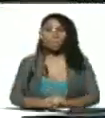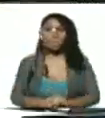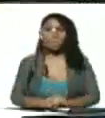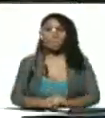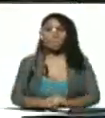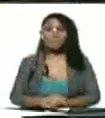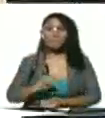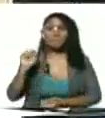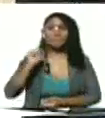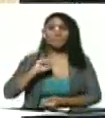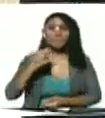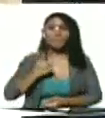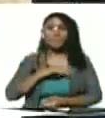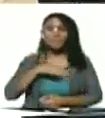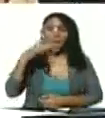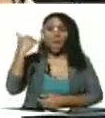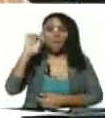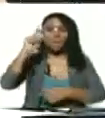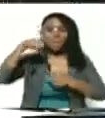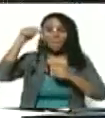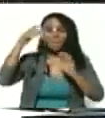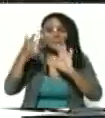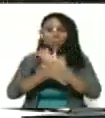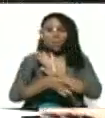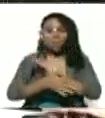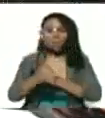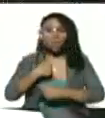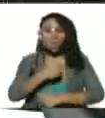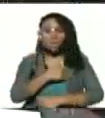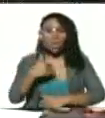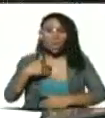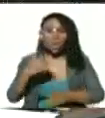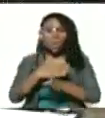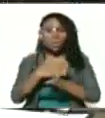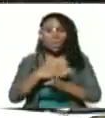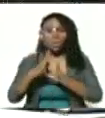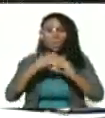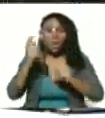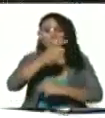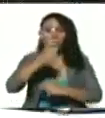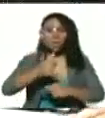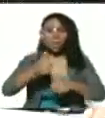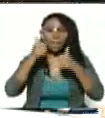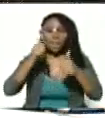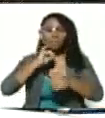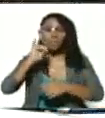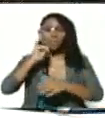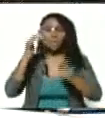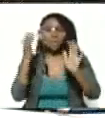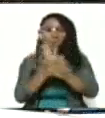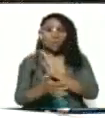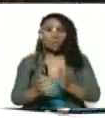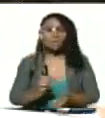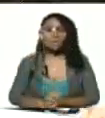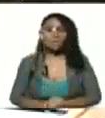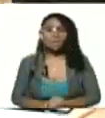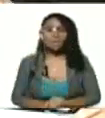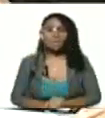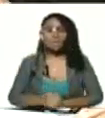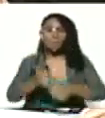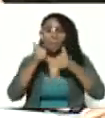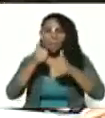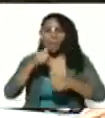correcto nosotros tenemos un videito yo quiero compartir porque me gusta que toda la gente esté bien informada bien